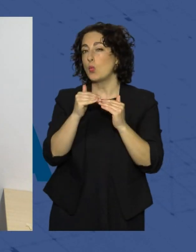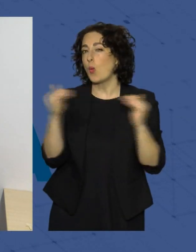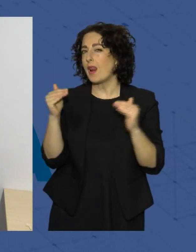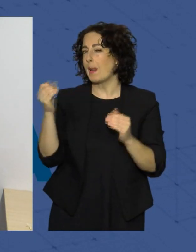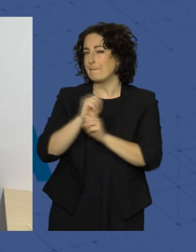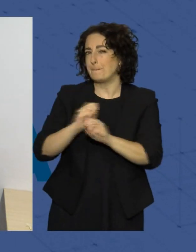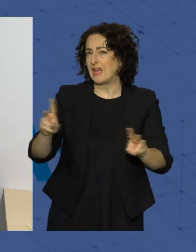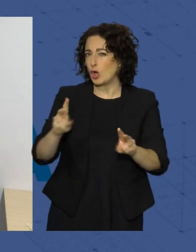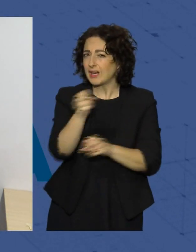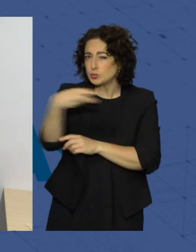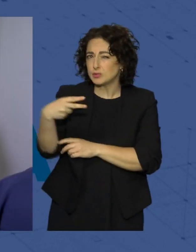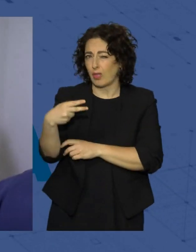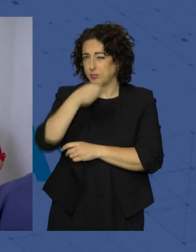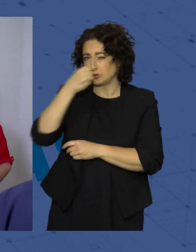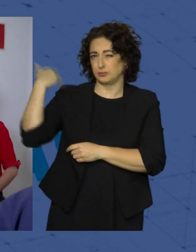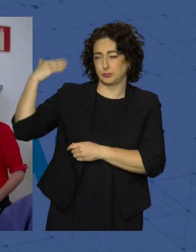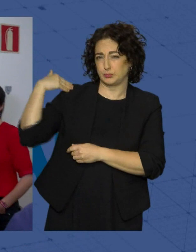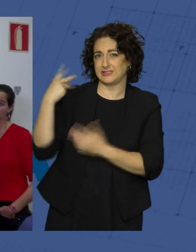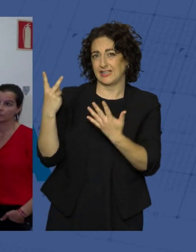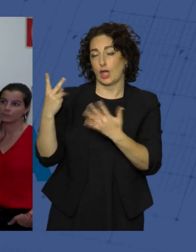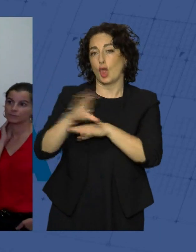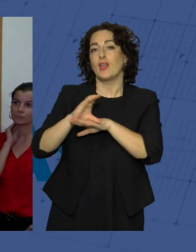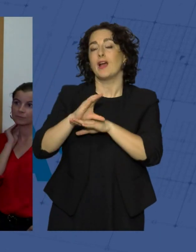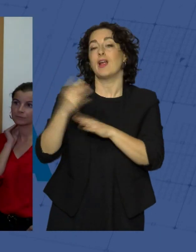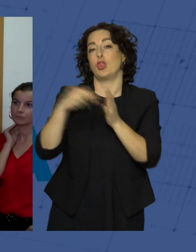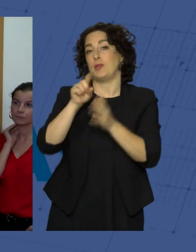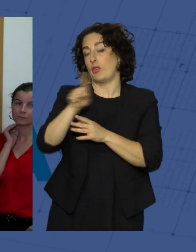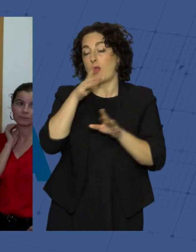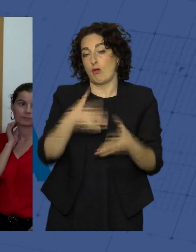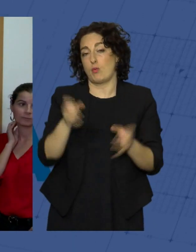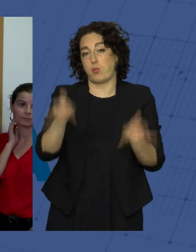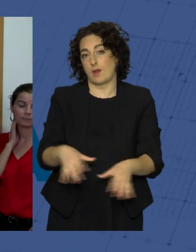del PSOE en capital almeriense, siete concejales como en 2011.